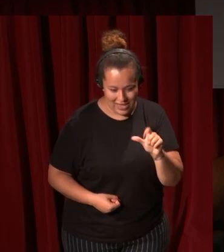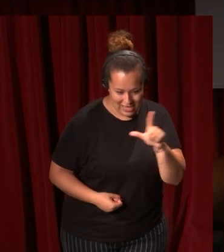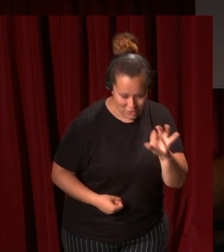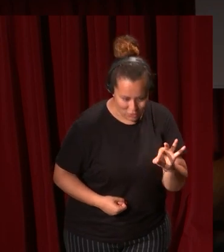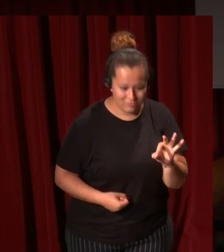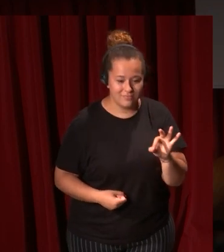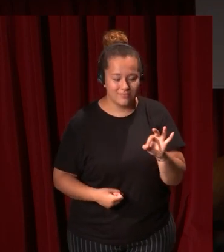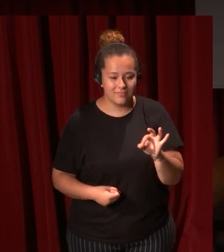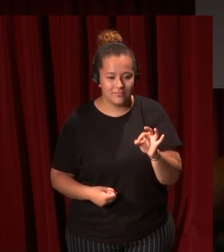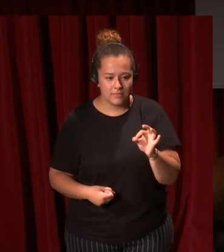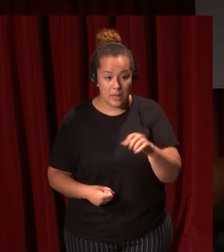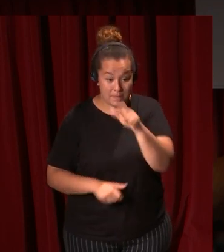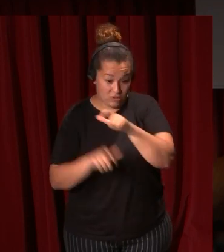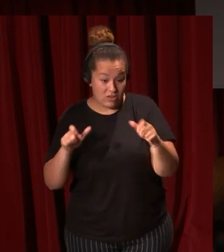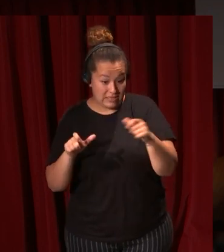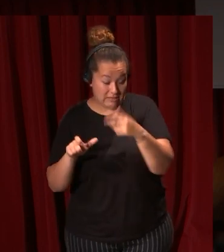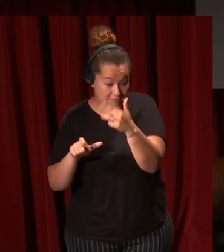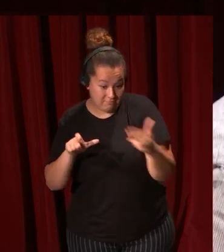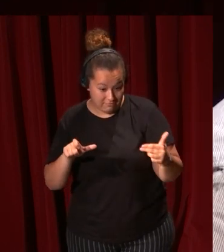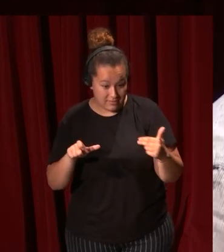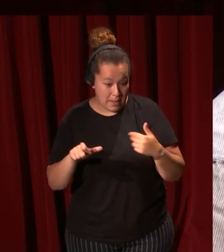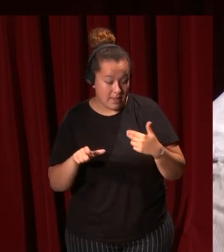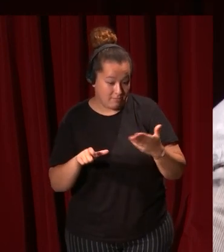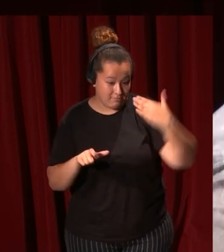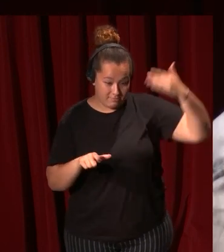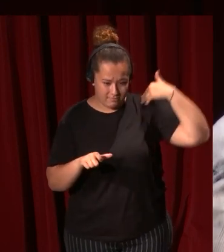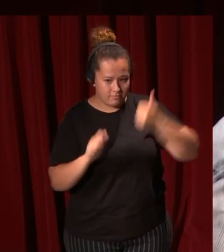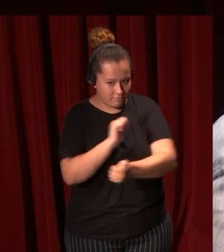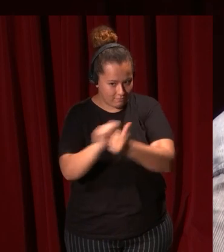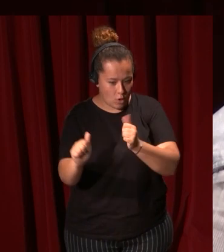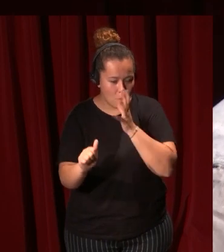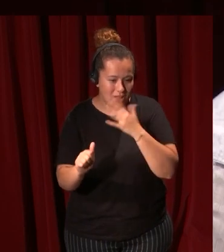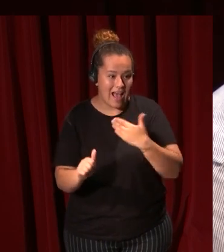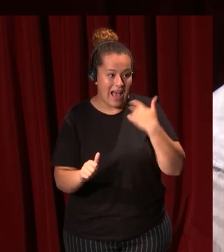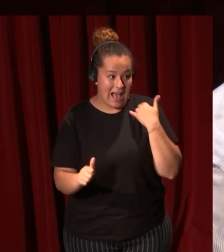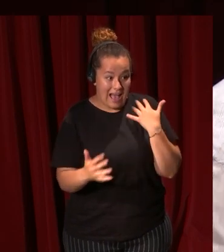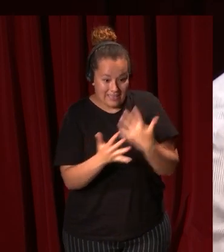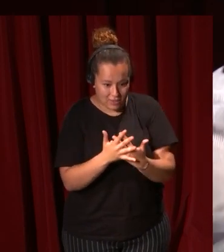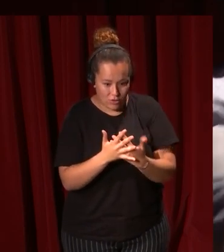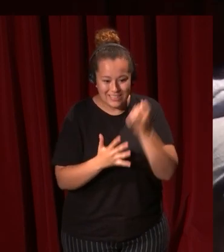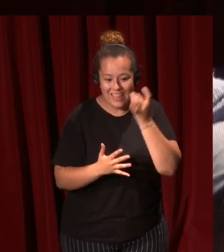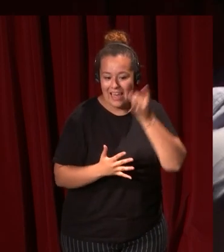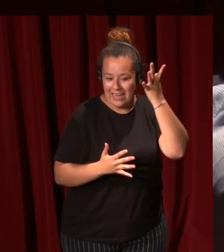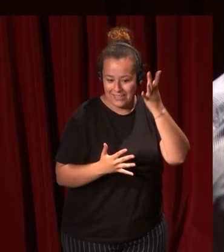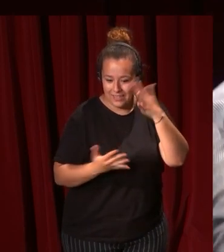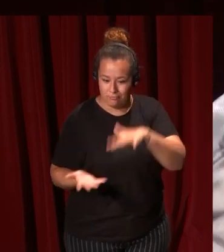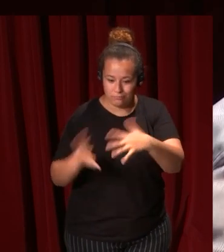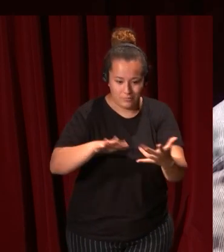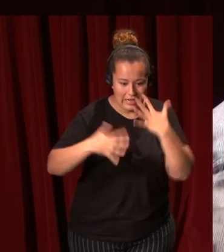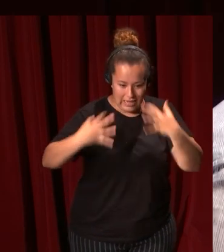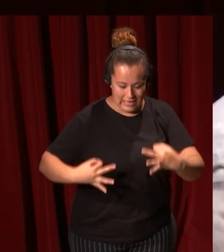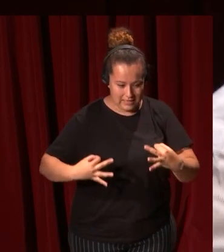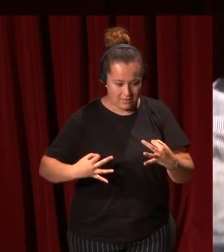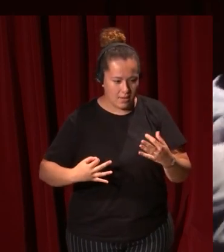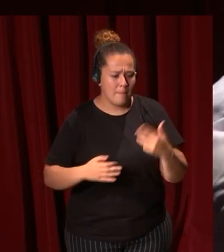teóricos de la pintura de aquel momento porque la pintura por definición ha sido idealista hasta entonces la pintura ha servido para llevarnos a un lugar